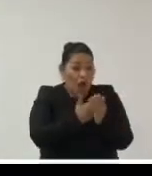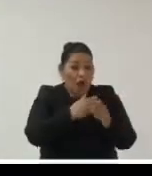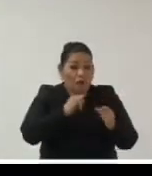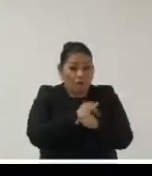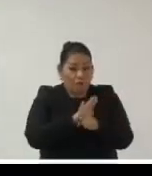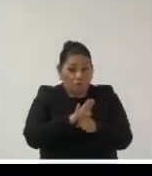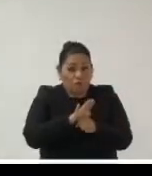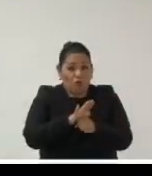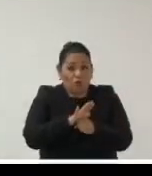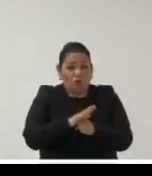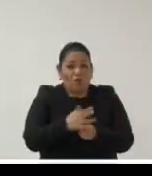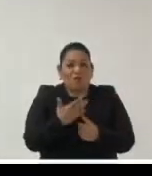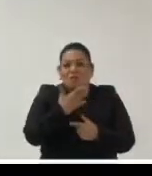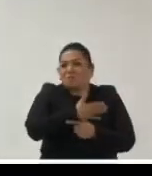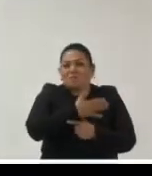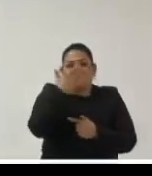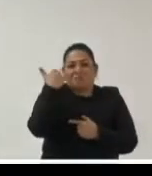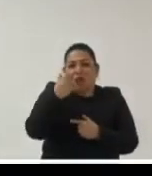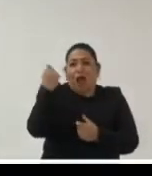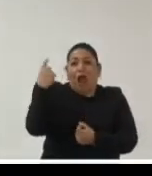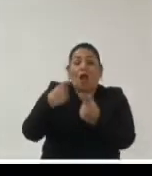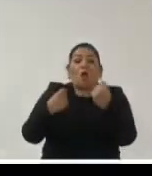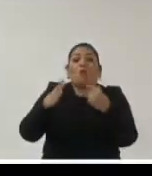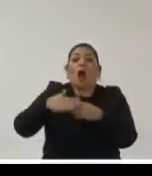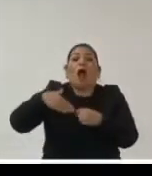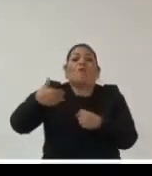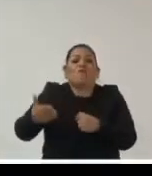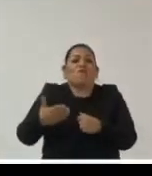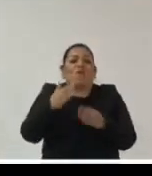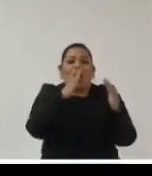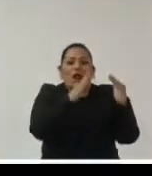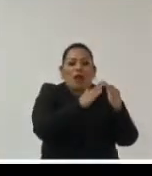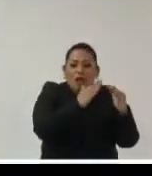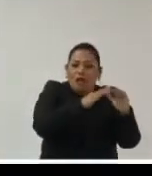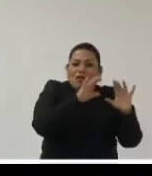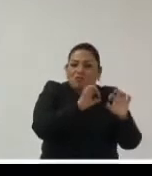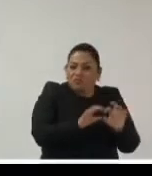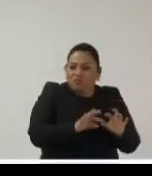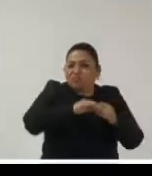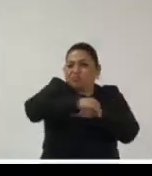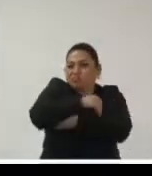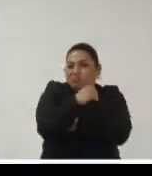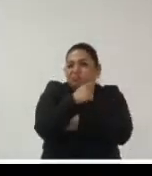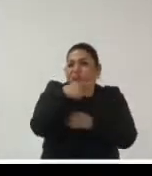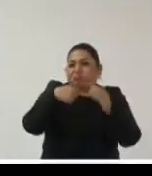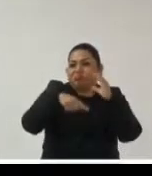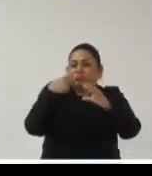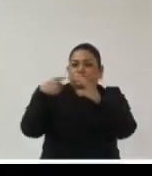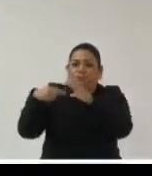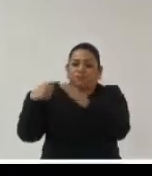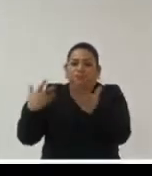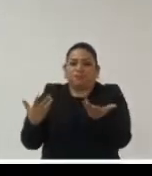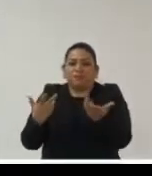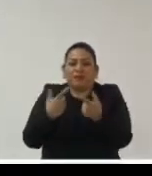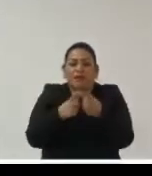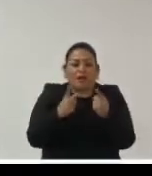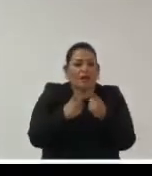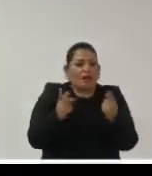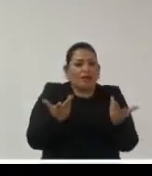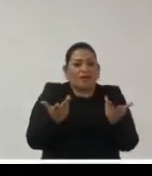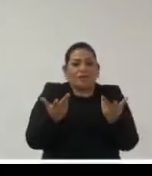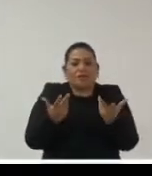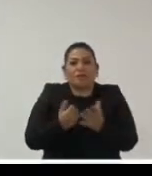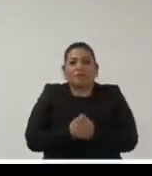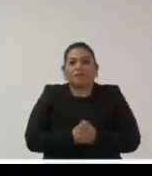se están produciendo documentos de información electrónica datos en múltiples fuentes de